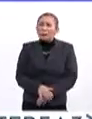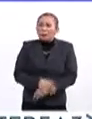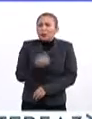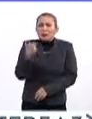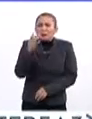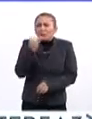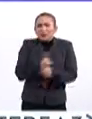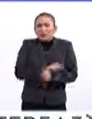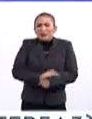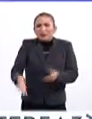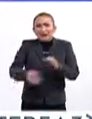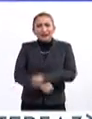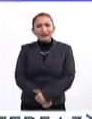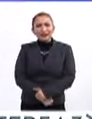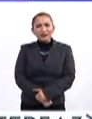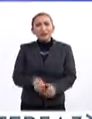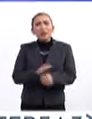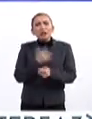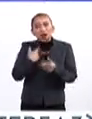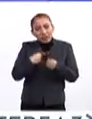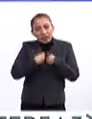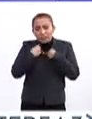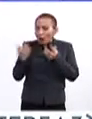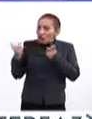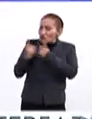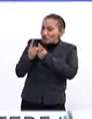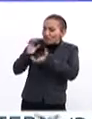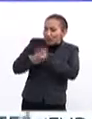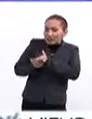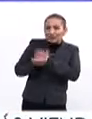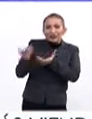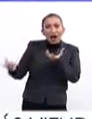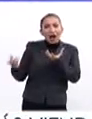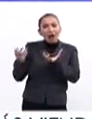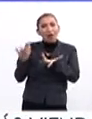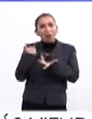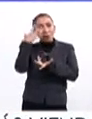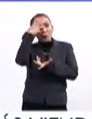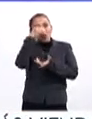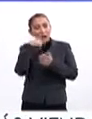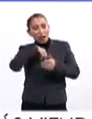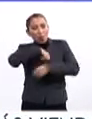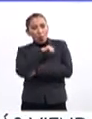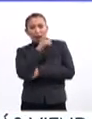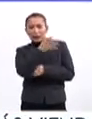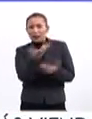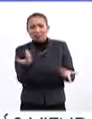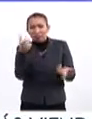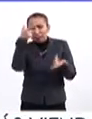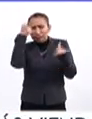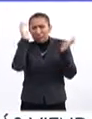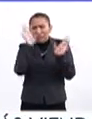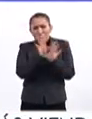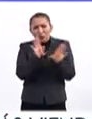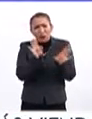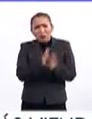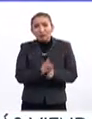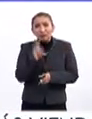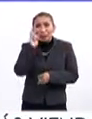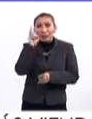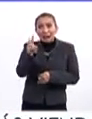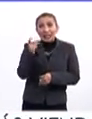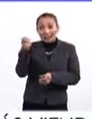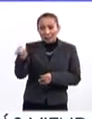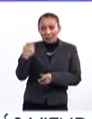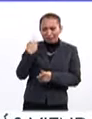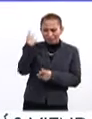O sea, no puede ser. ¿Por qué no vivió con alguien? sea, Tanta belleza inclaustrada, Sí, no, es una locura. O sea, y así